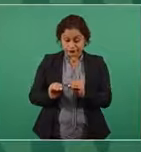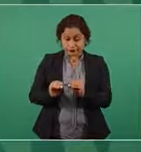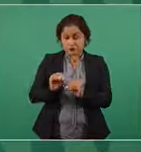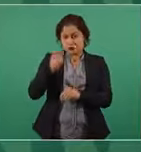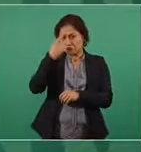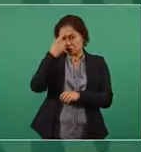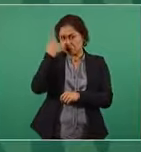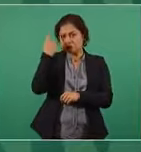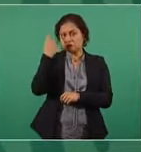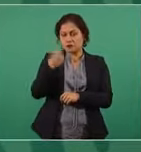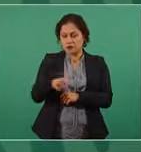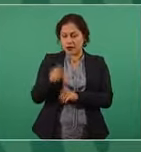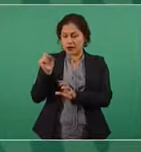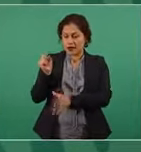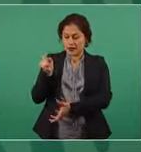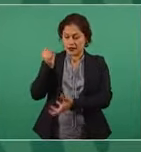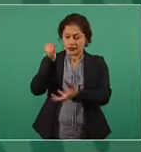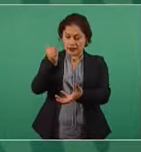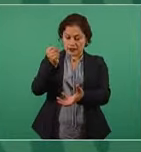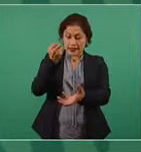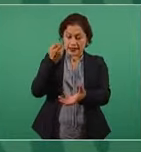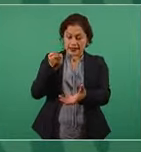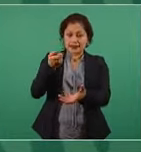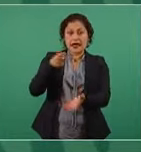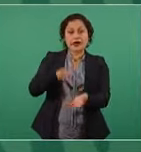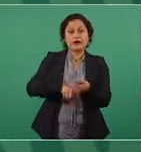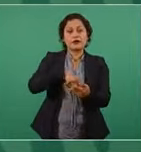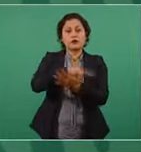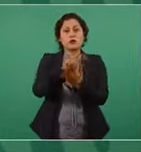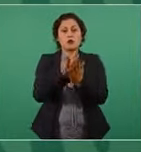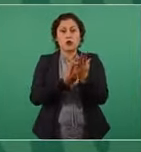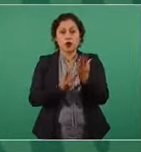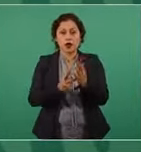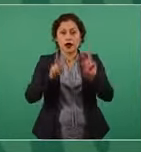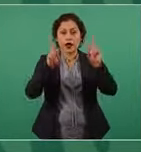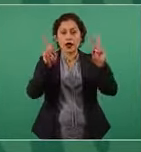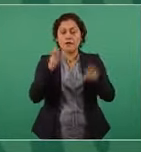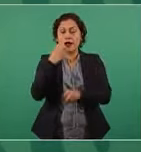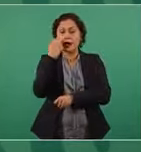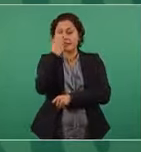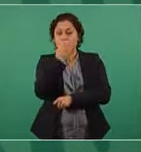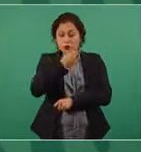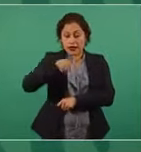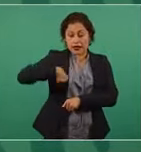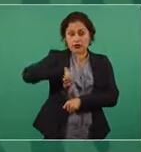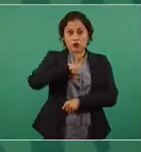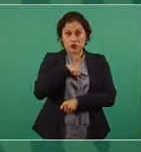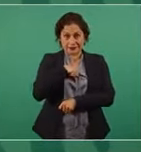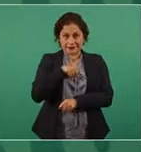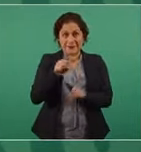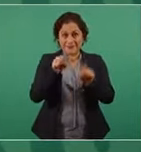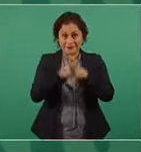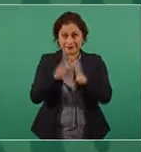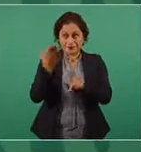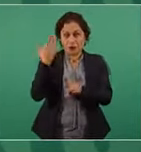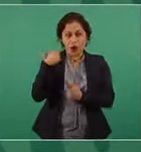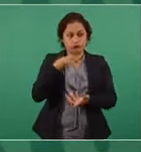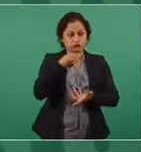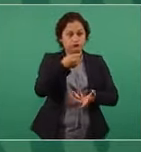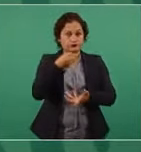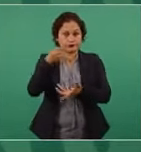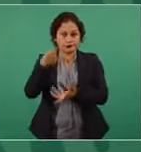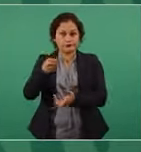programa de Escuela es nuestra, se ocuparan en el mantenimiento